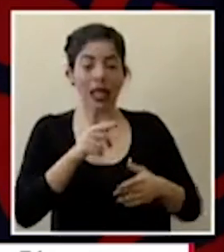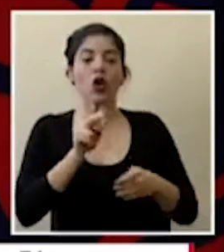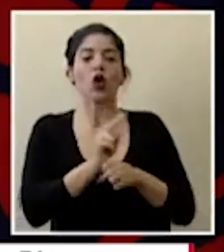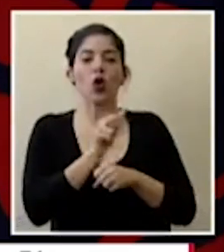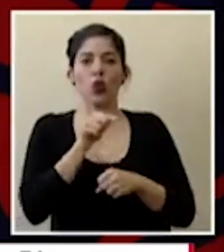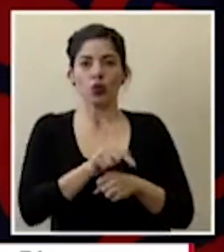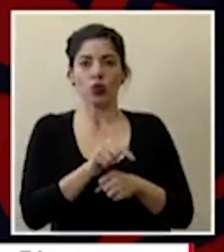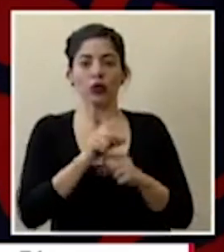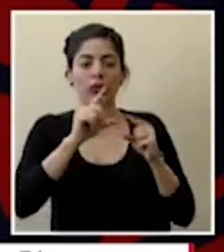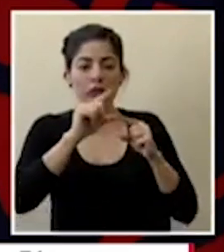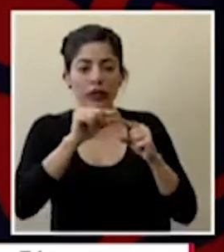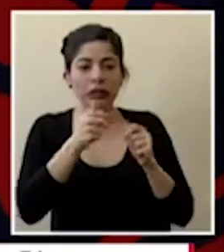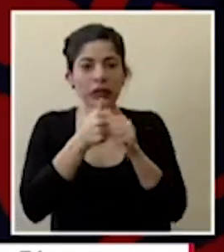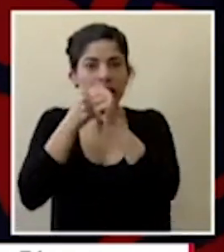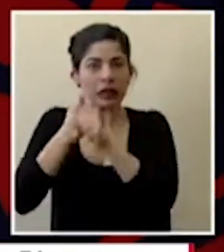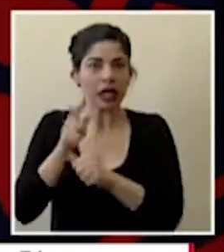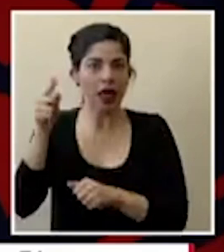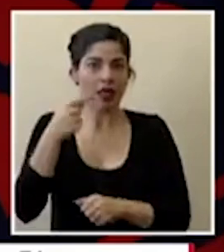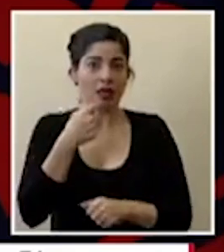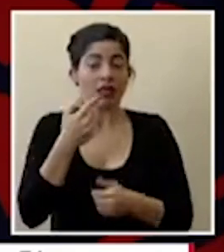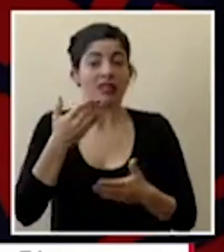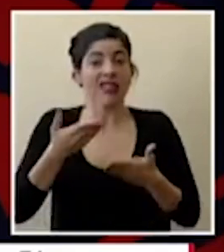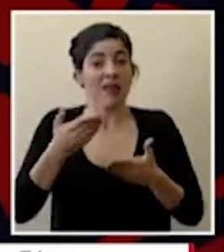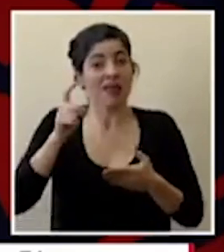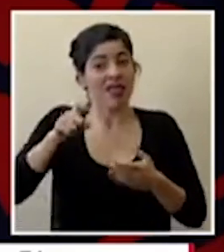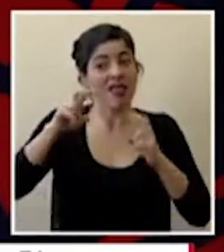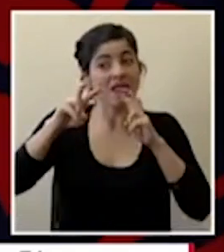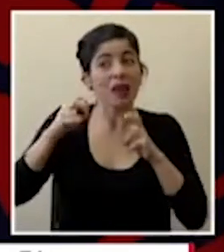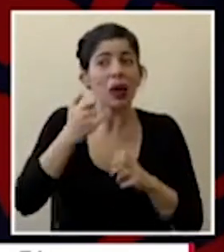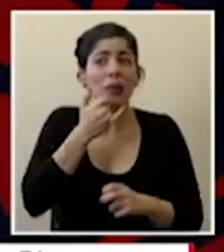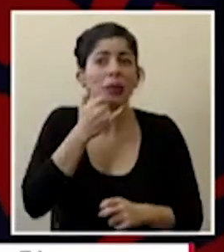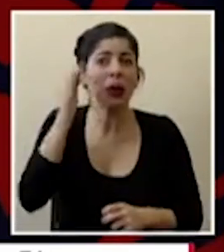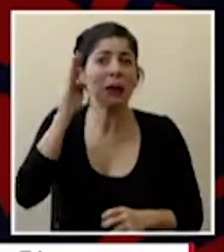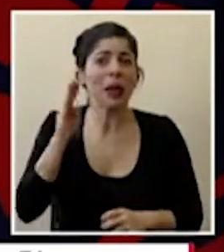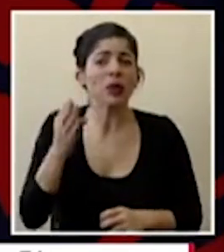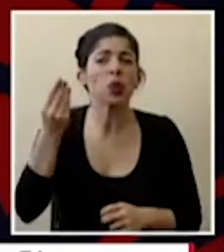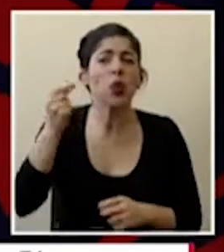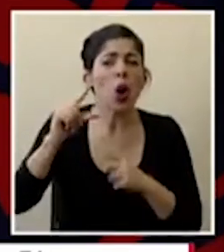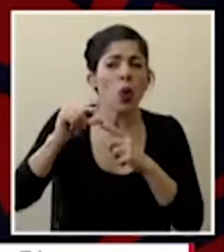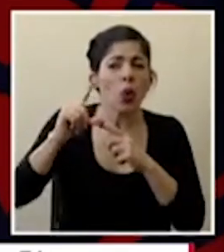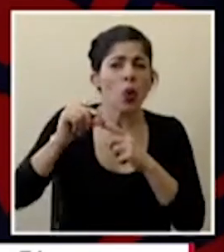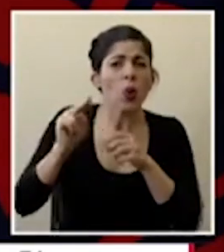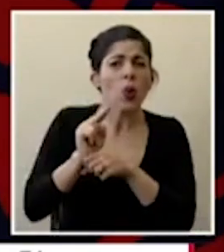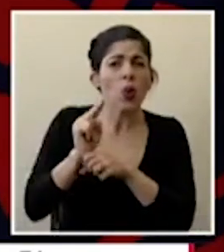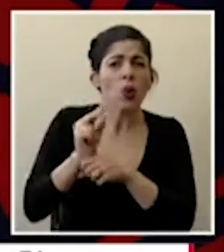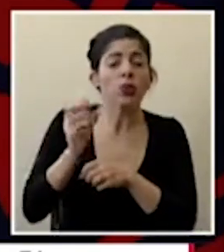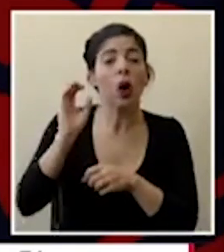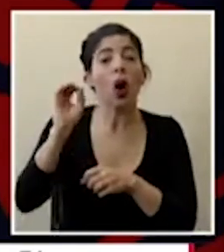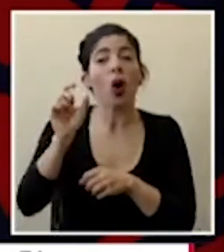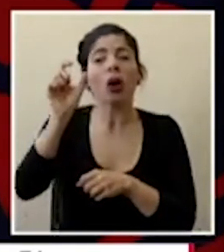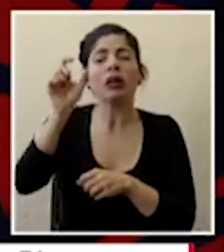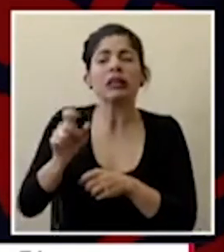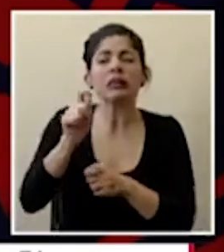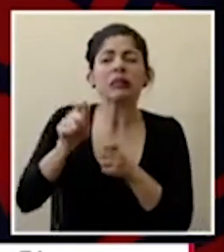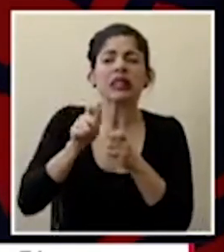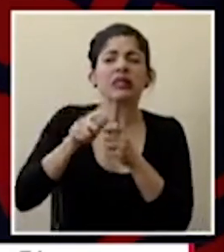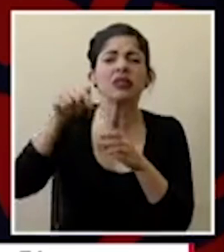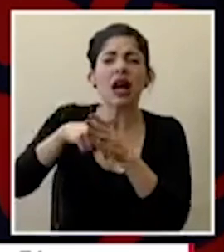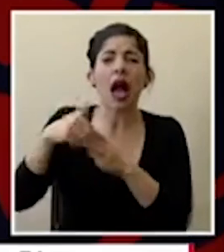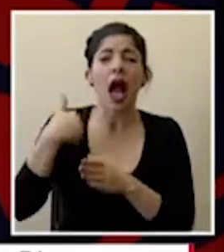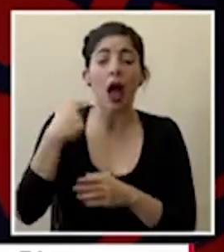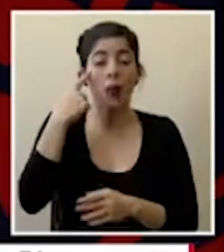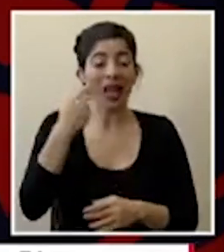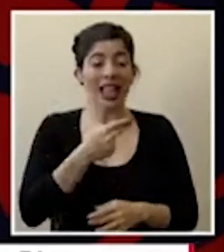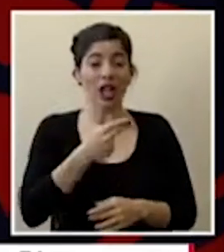bajo las dosis establecidas habría que analizar lo que pasó en brasil cuáles son las dosis que están utilizando o los casos en particular porque la